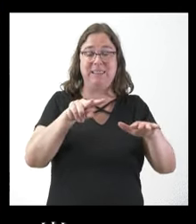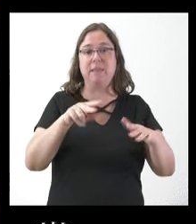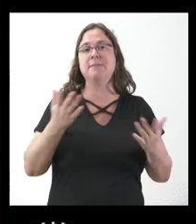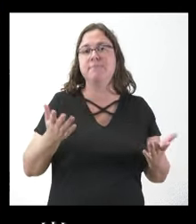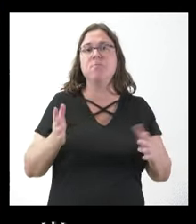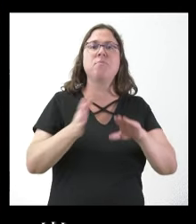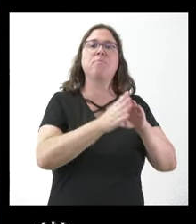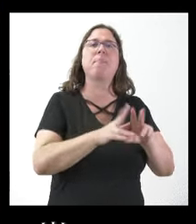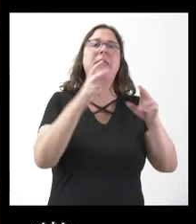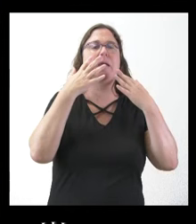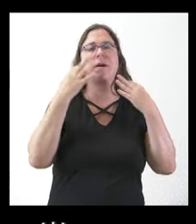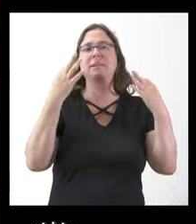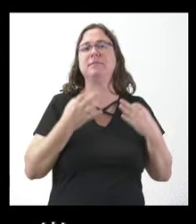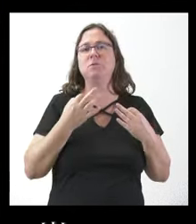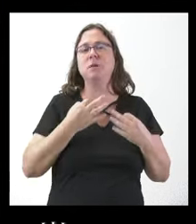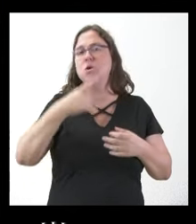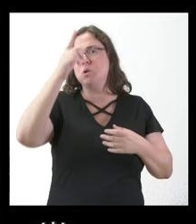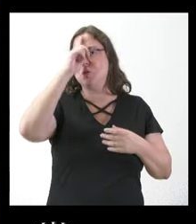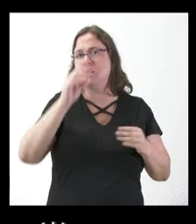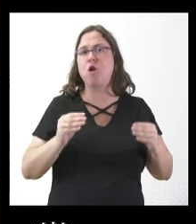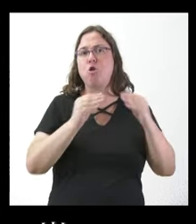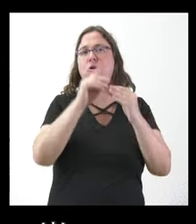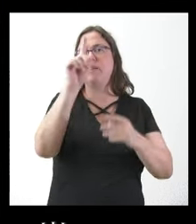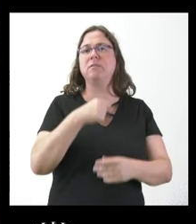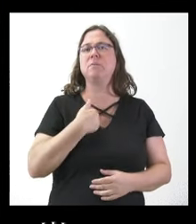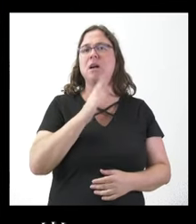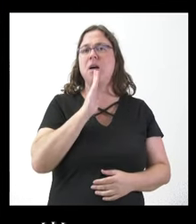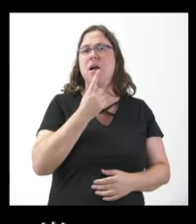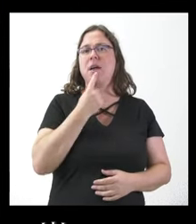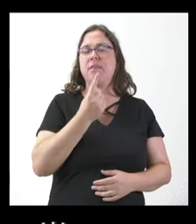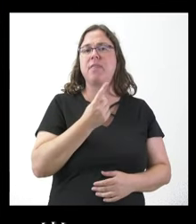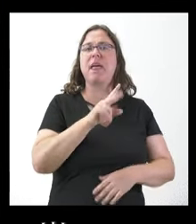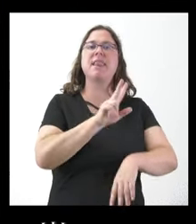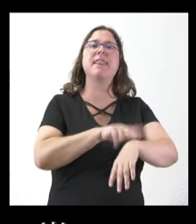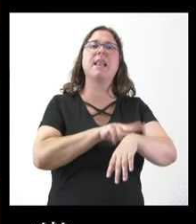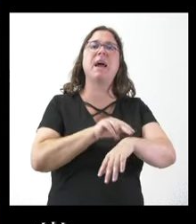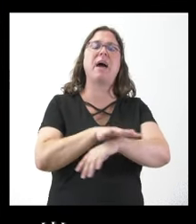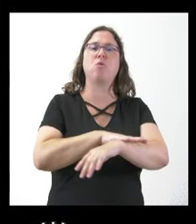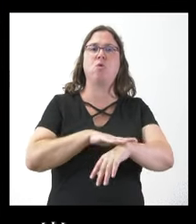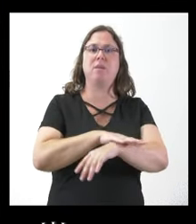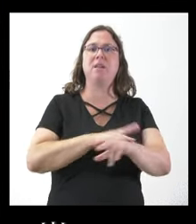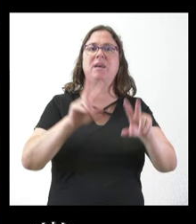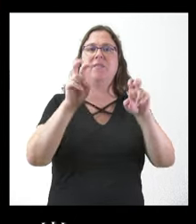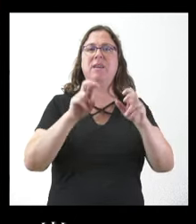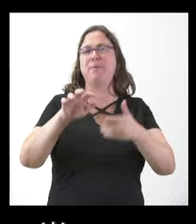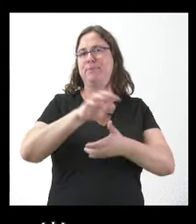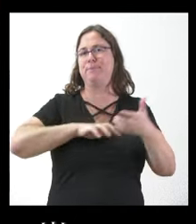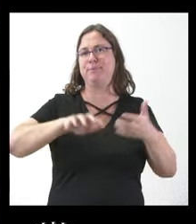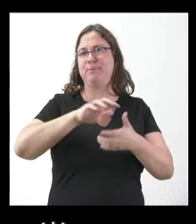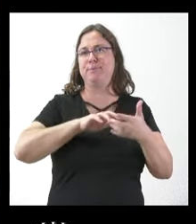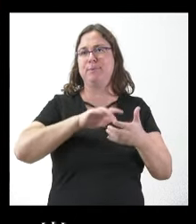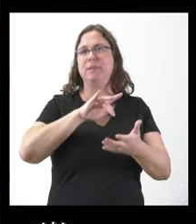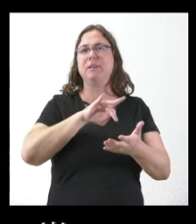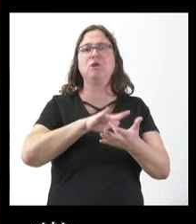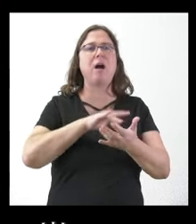relacionado con la seguridad, no sé si coinciden con las palabras que ayer dijo el delegado del Gobierno respecto al incidente o que hubo un detenido